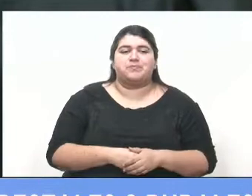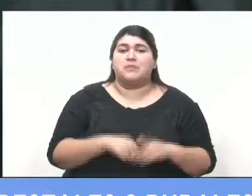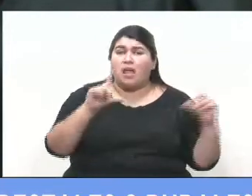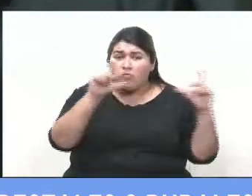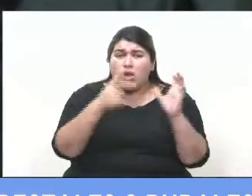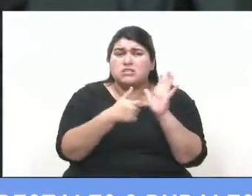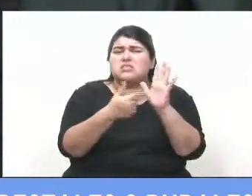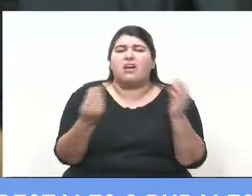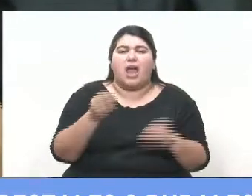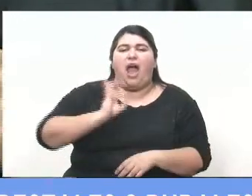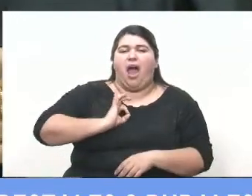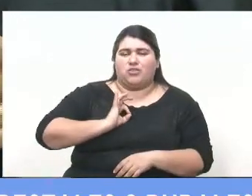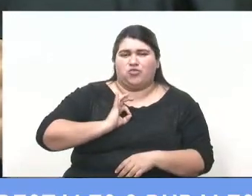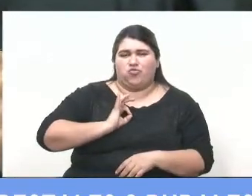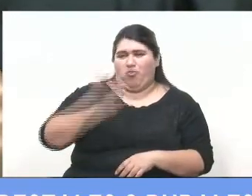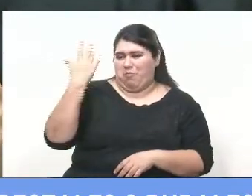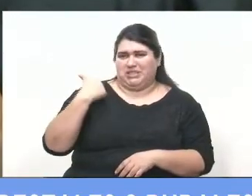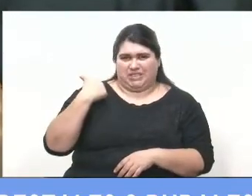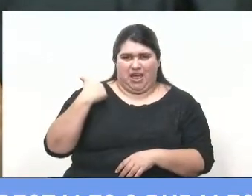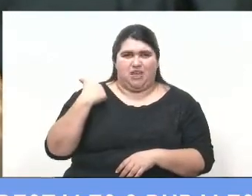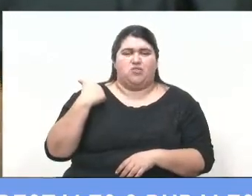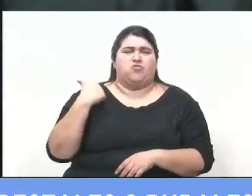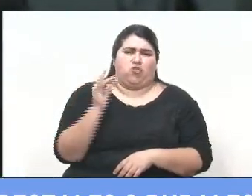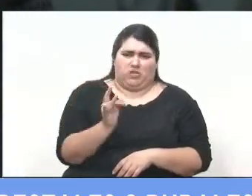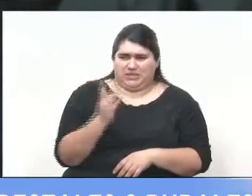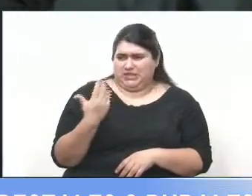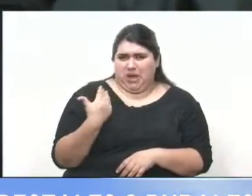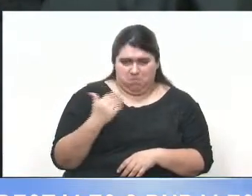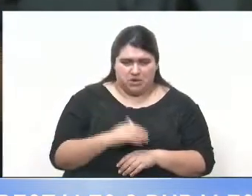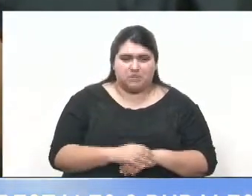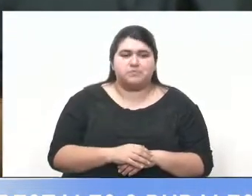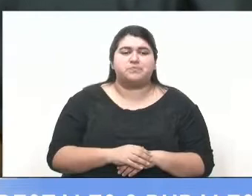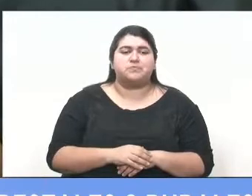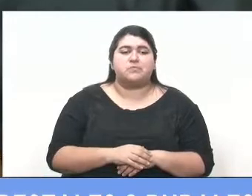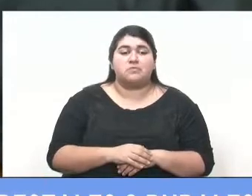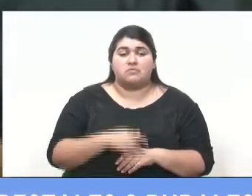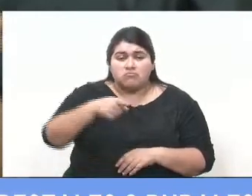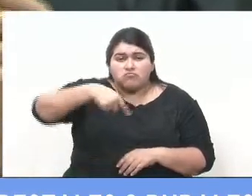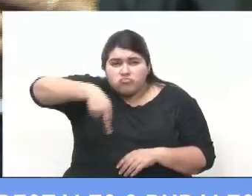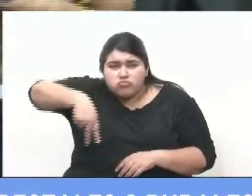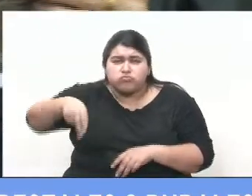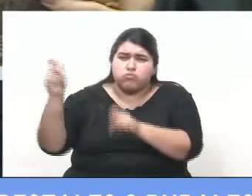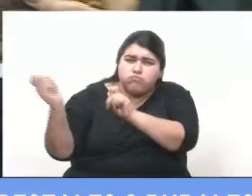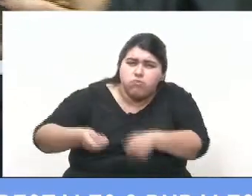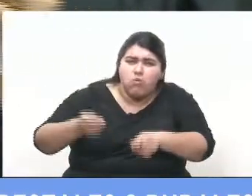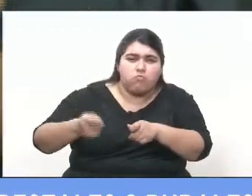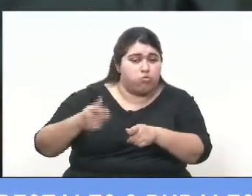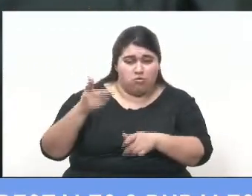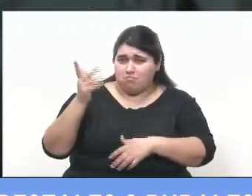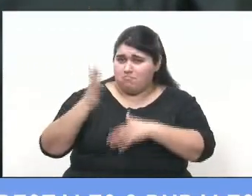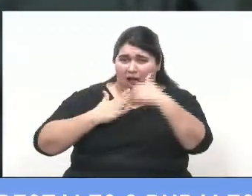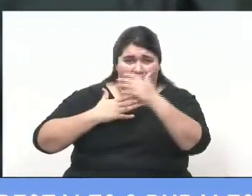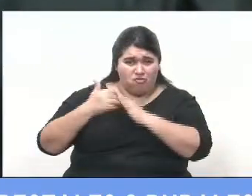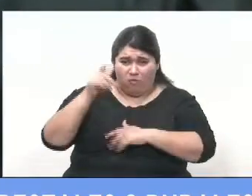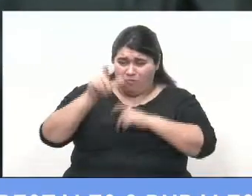del año pasado, de diciembre. El combate se da de manera personal, cuerpo